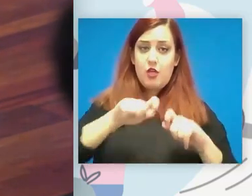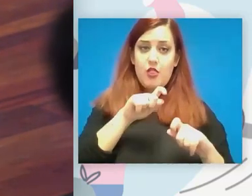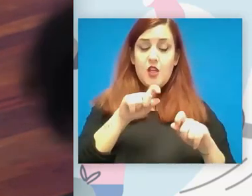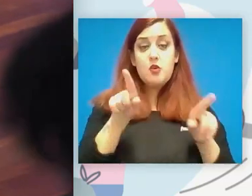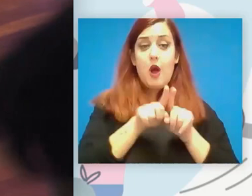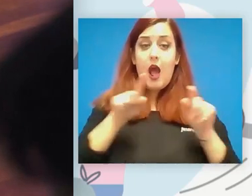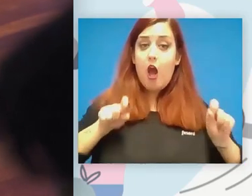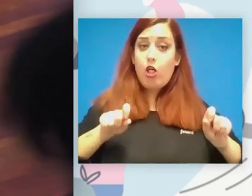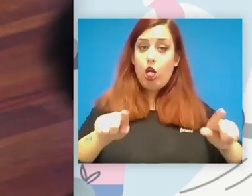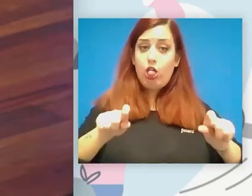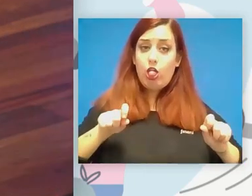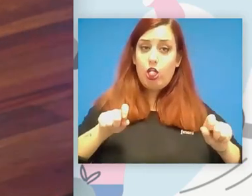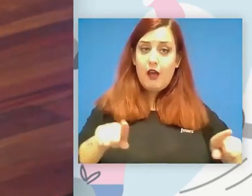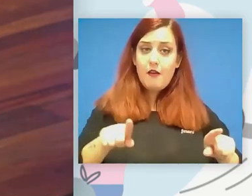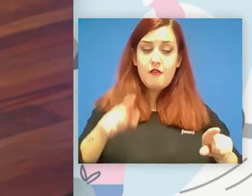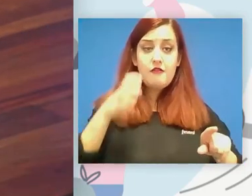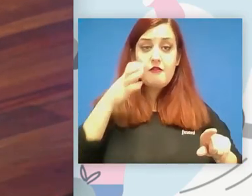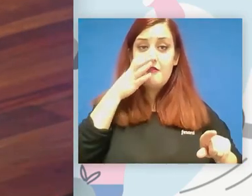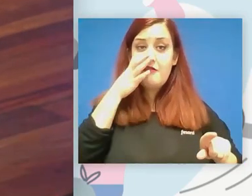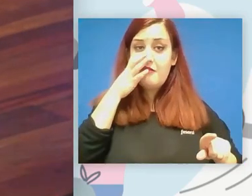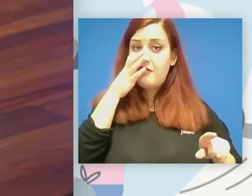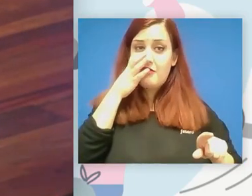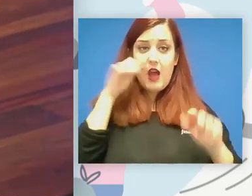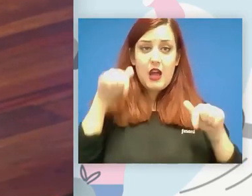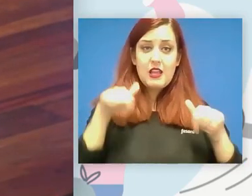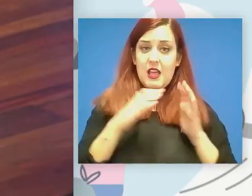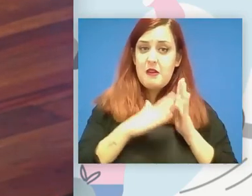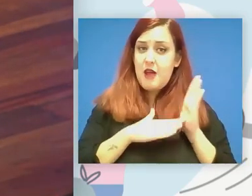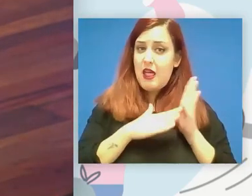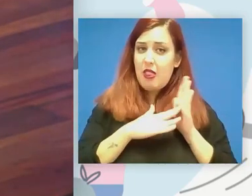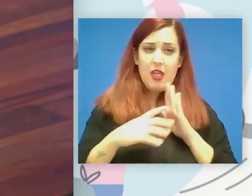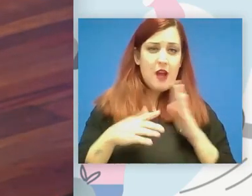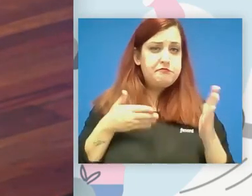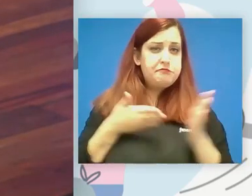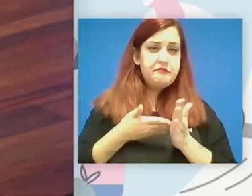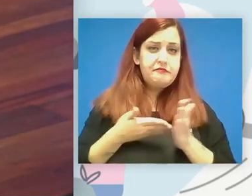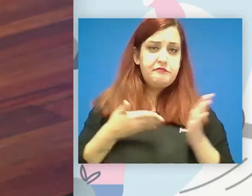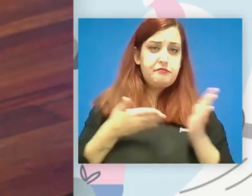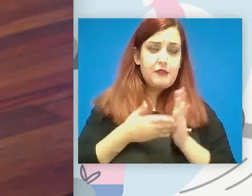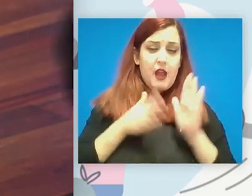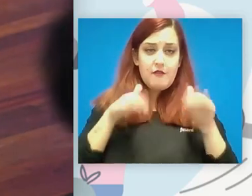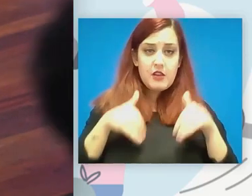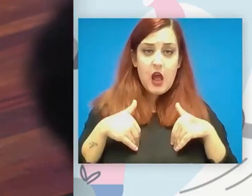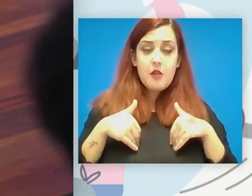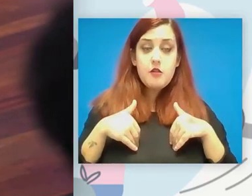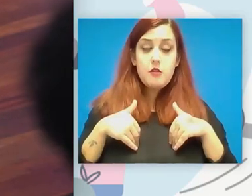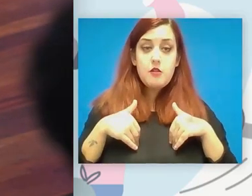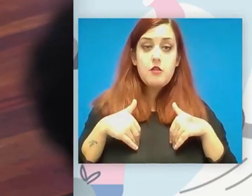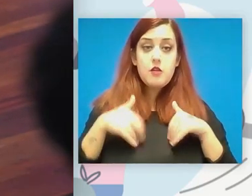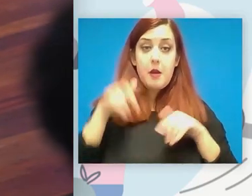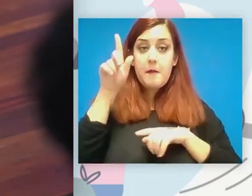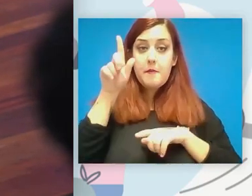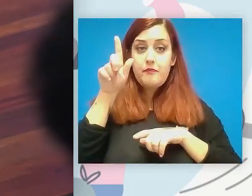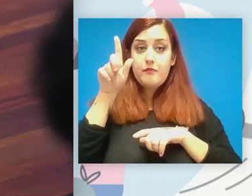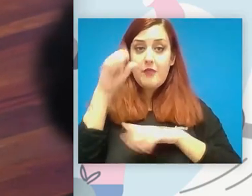y aquí en Valencia nos encontramos con enormes dificultades para poder encontrar apoyos